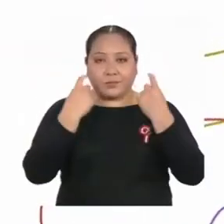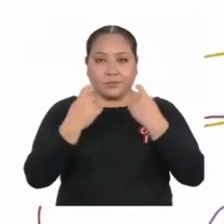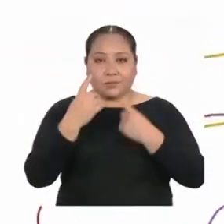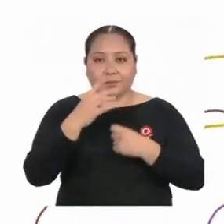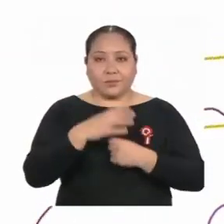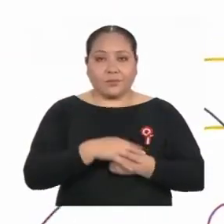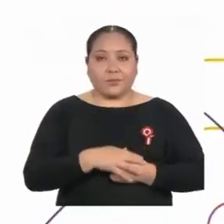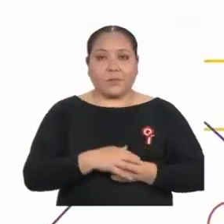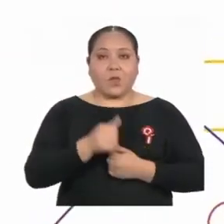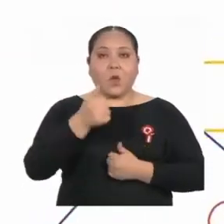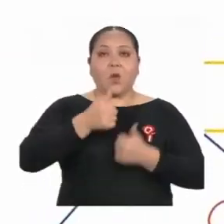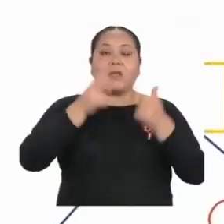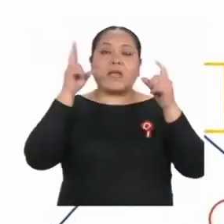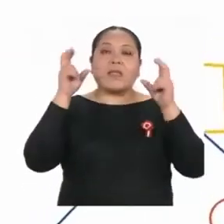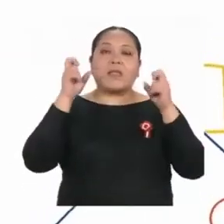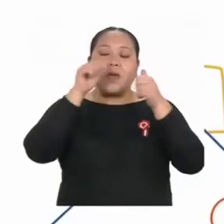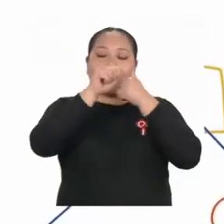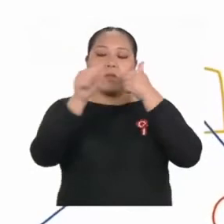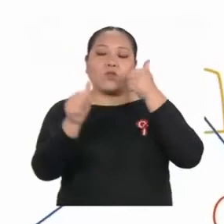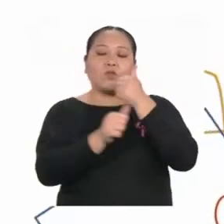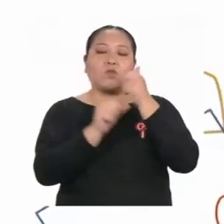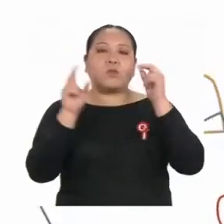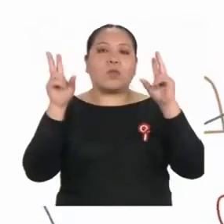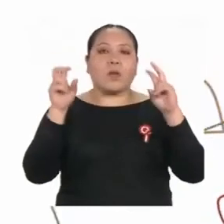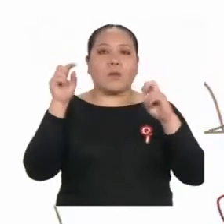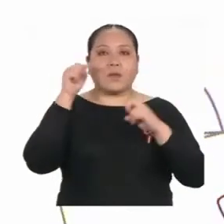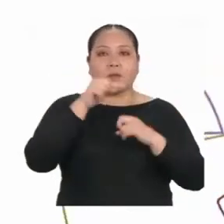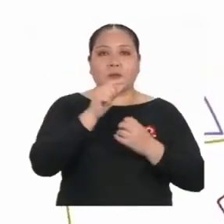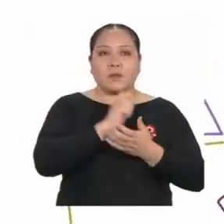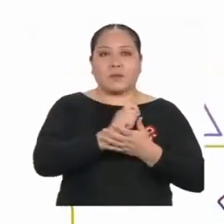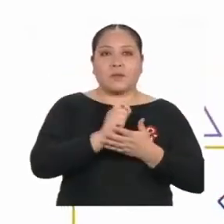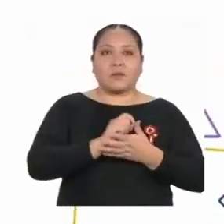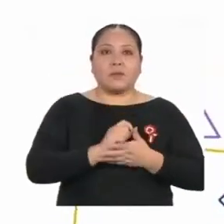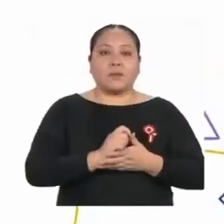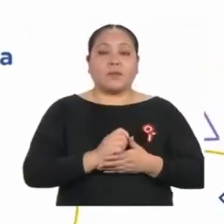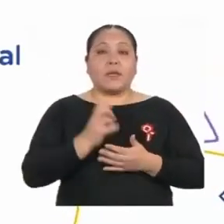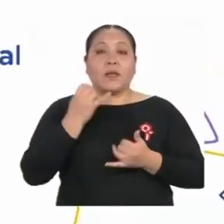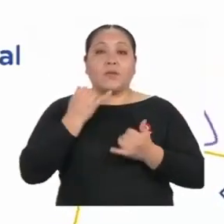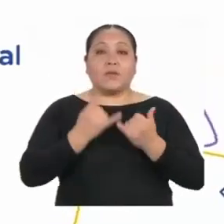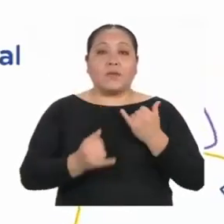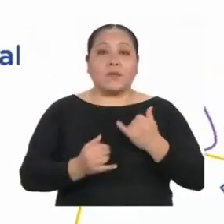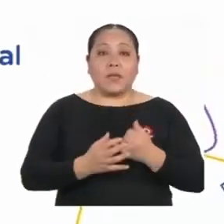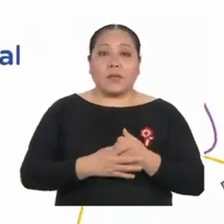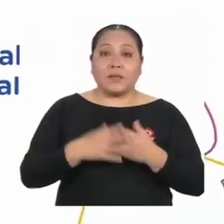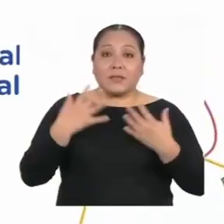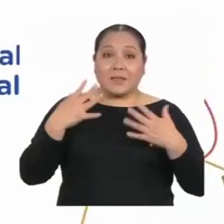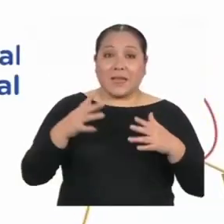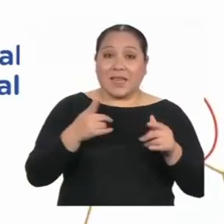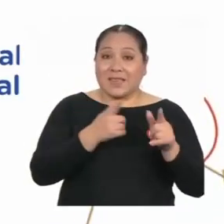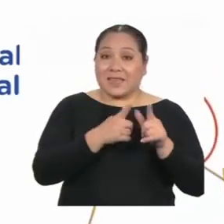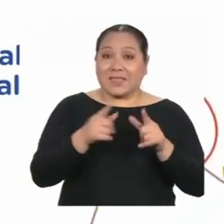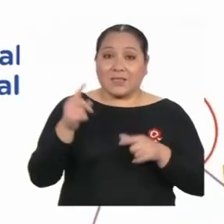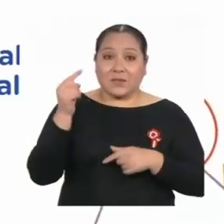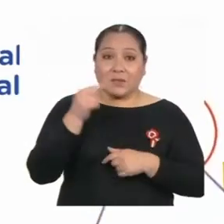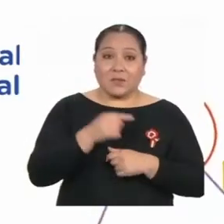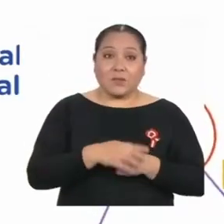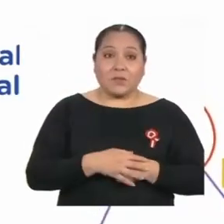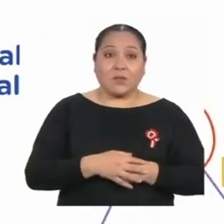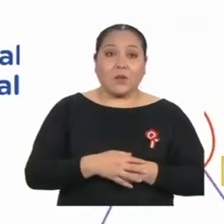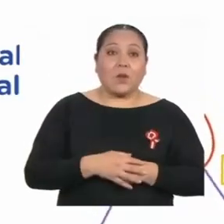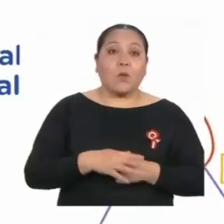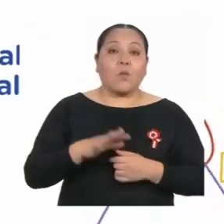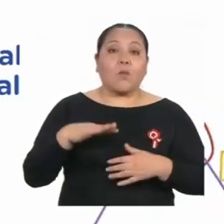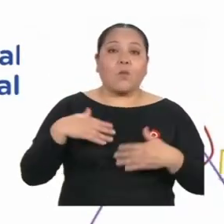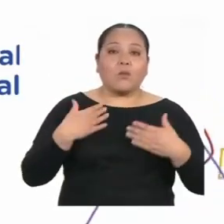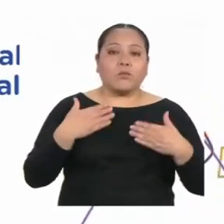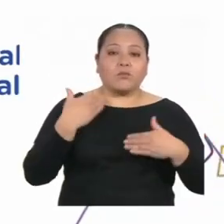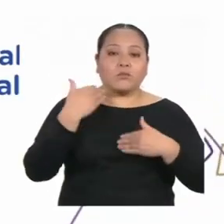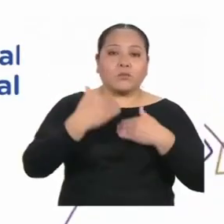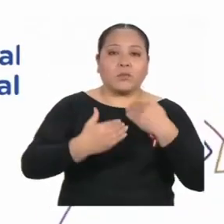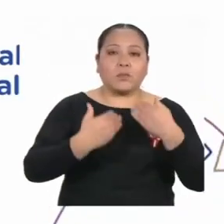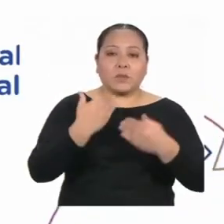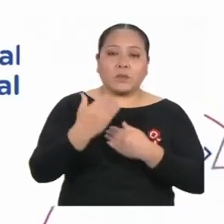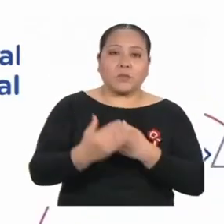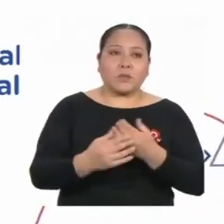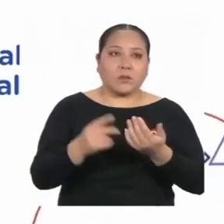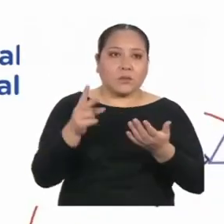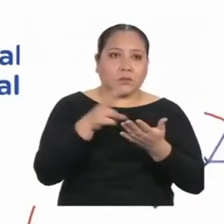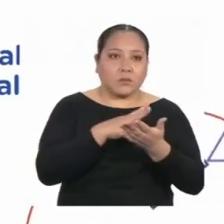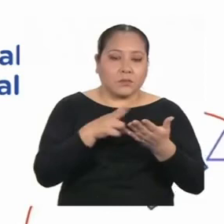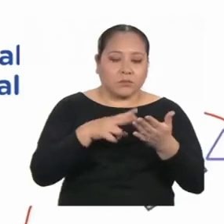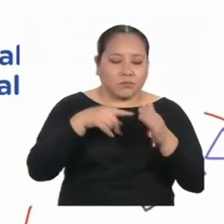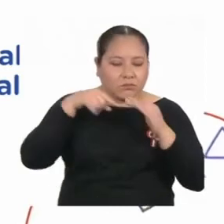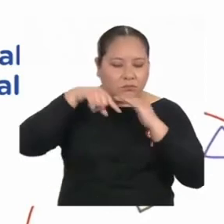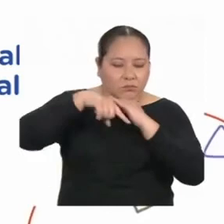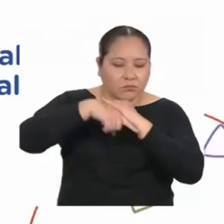tema y subtemas del texto. Y finalmente, ya con eso claro, podemos proceder a una lectura